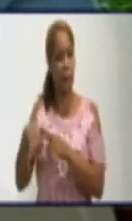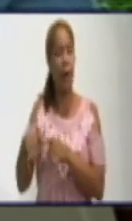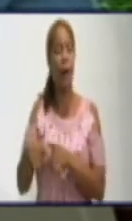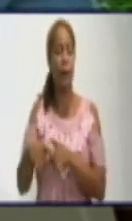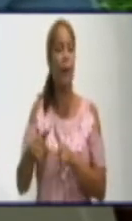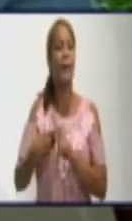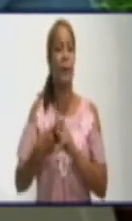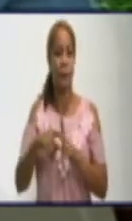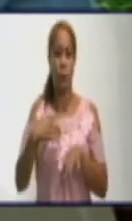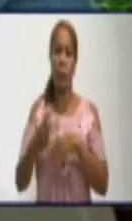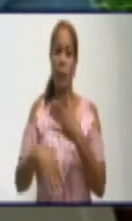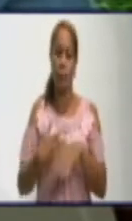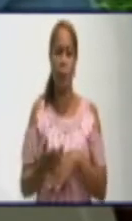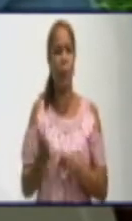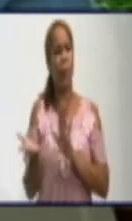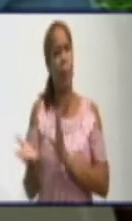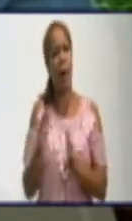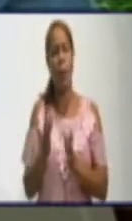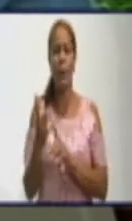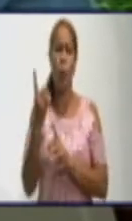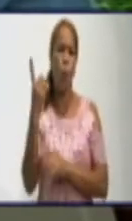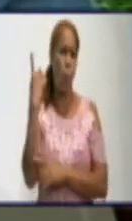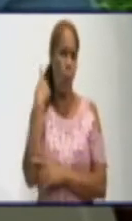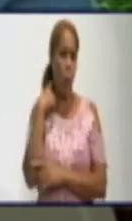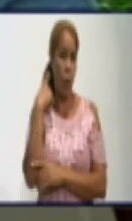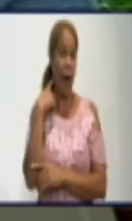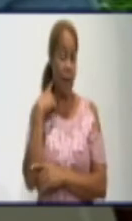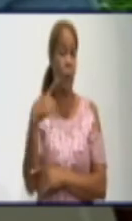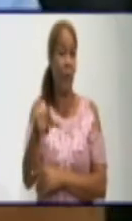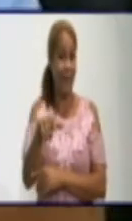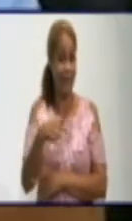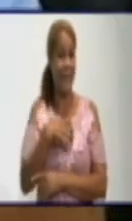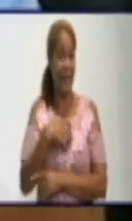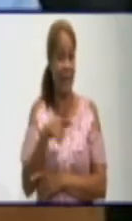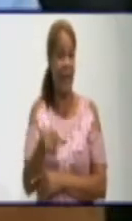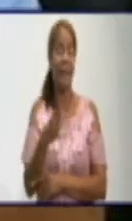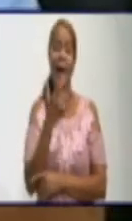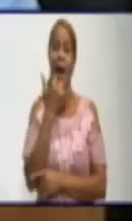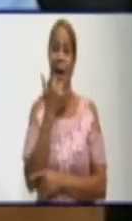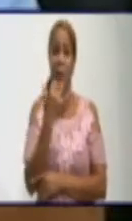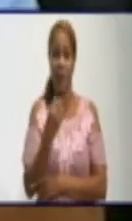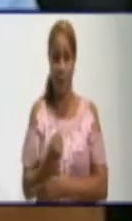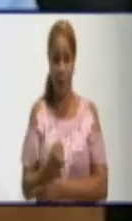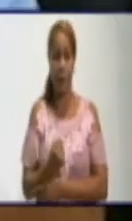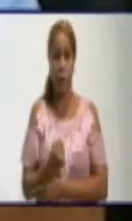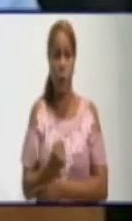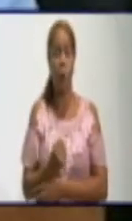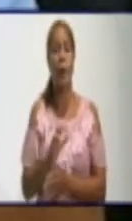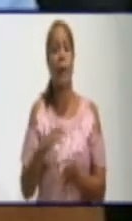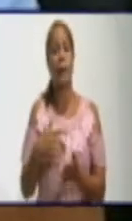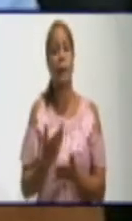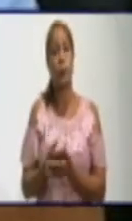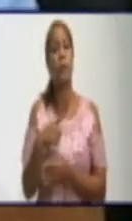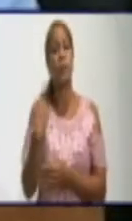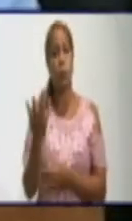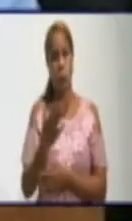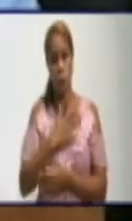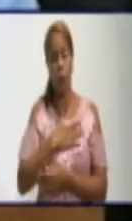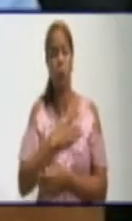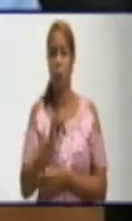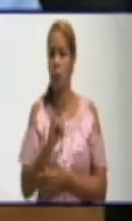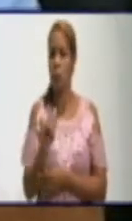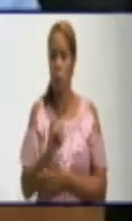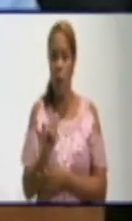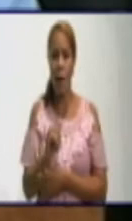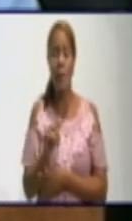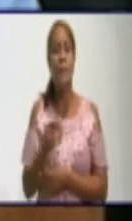además que ya lleva casi alrededor de un año con esta afectación, y nosotros también estuvo afectado por la bomba, se puso